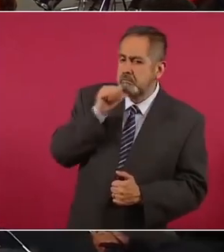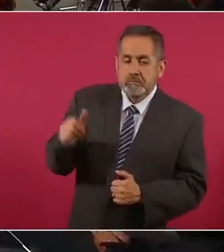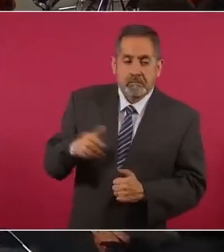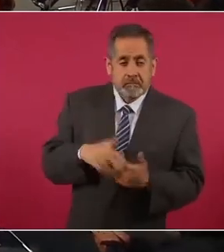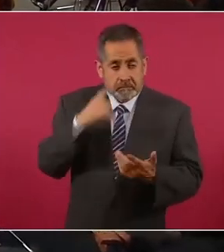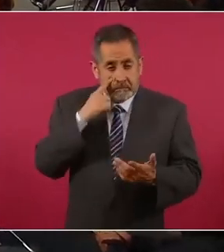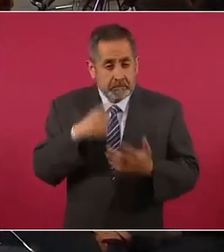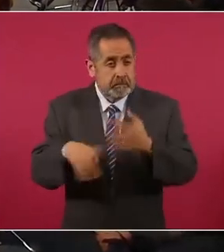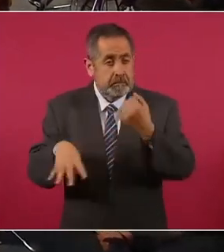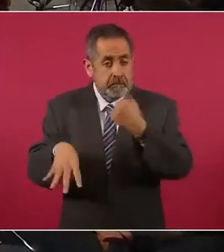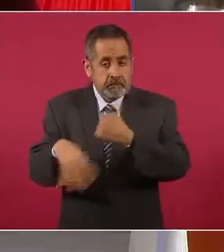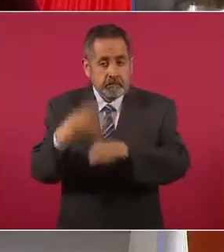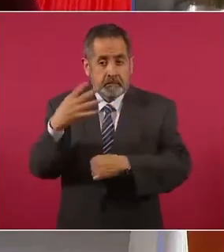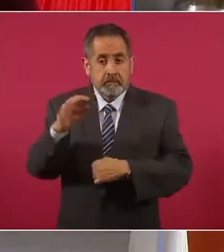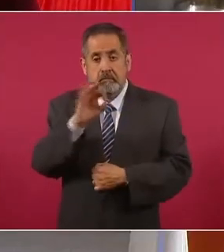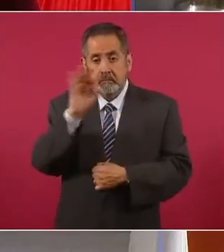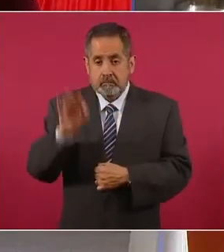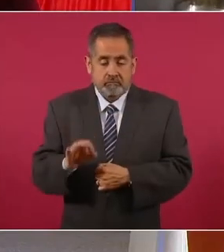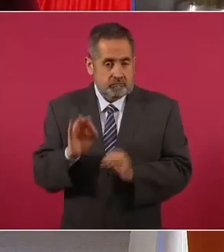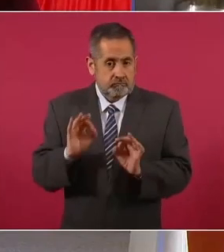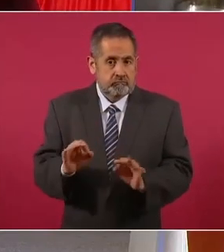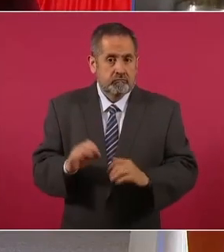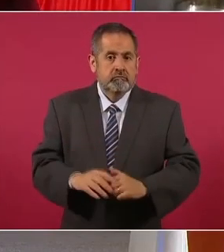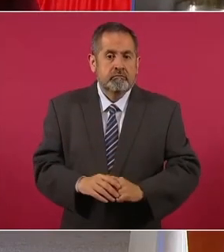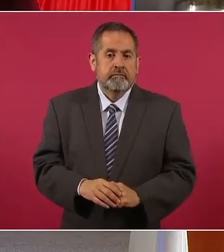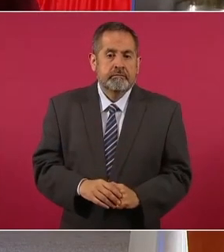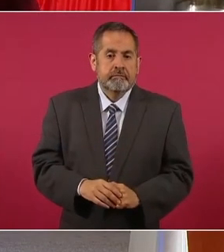14 por ciento en términos reales.